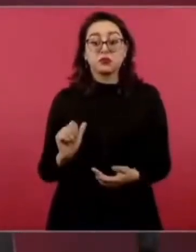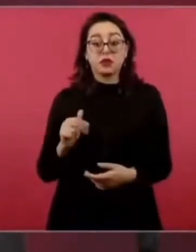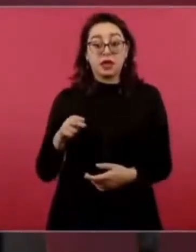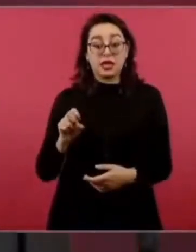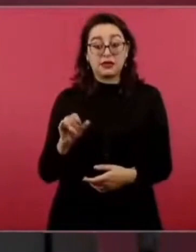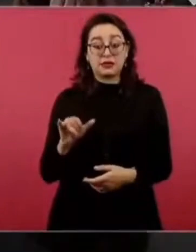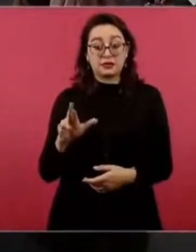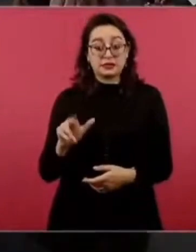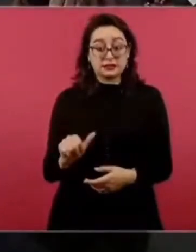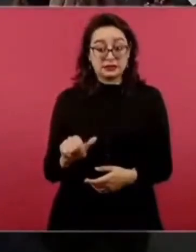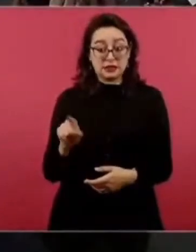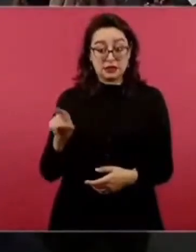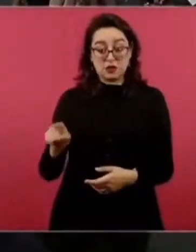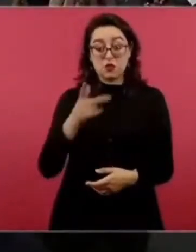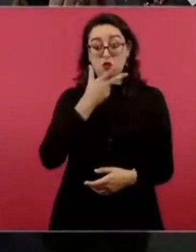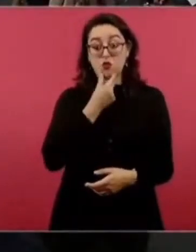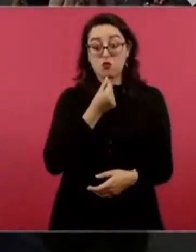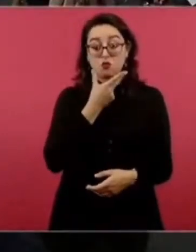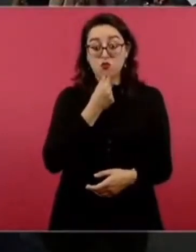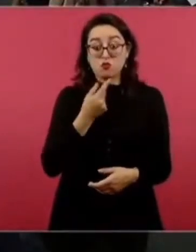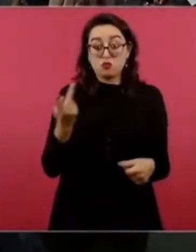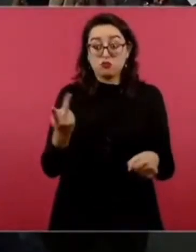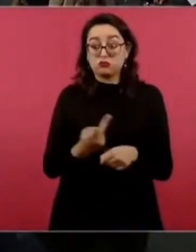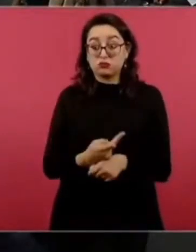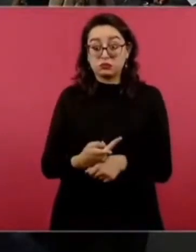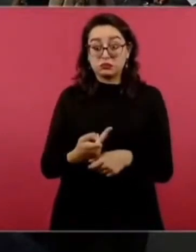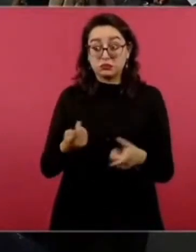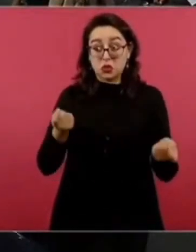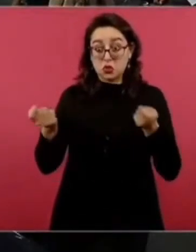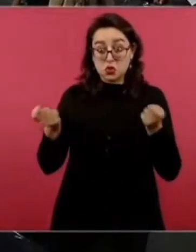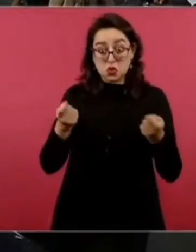no buen empresario,